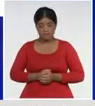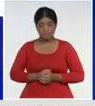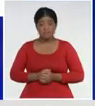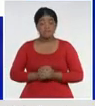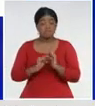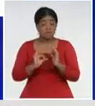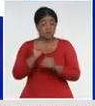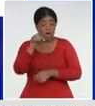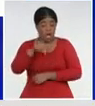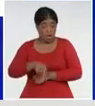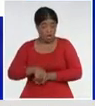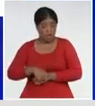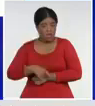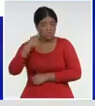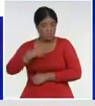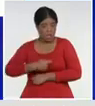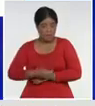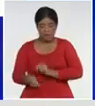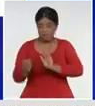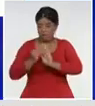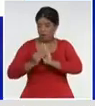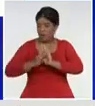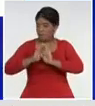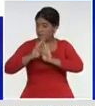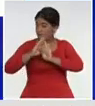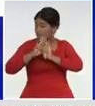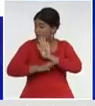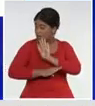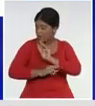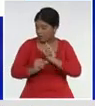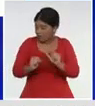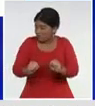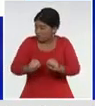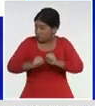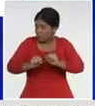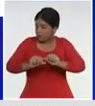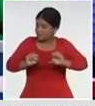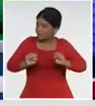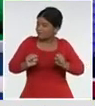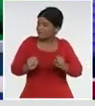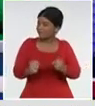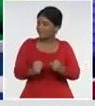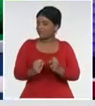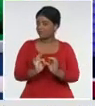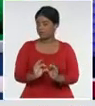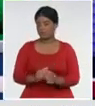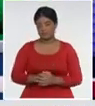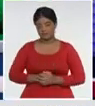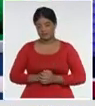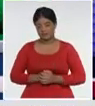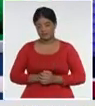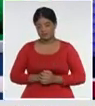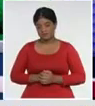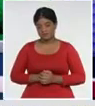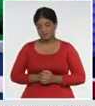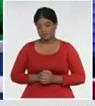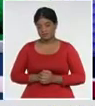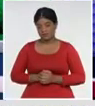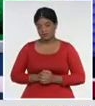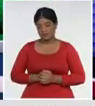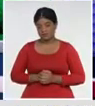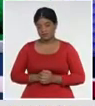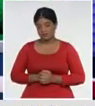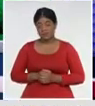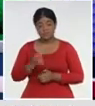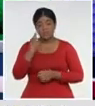ser, todavía más rigurosas, aunque, para no engañarnos, realmente, la transmisión, es